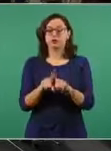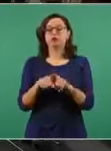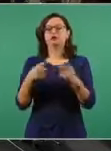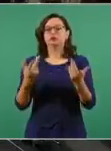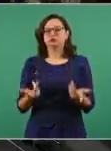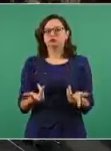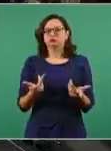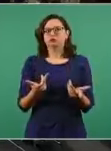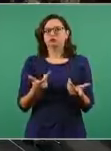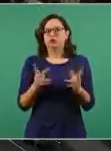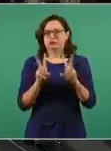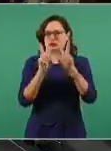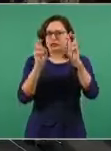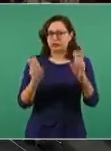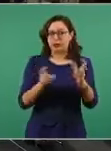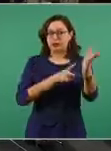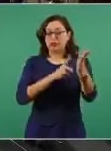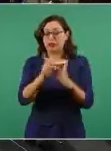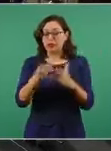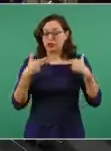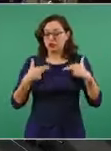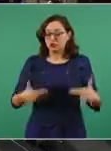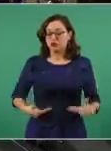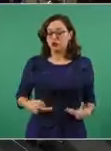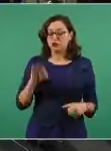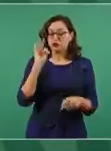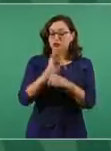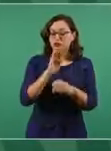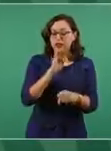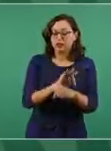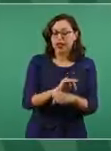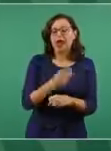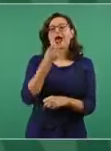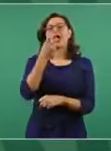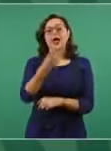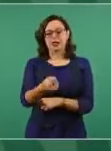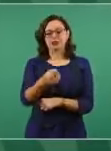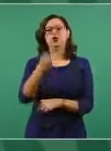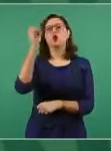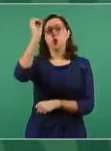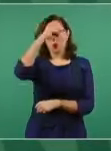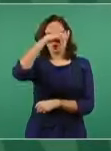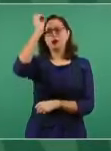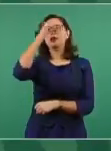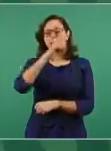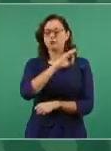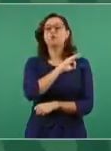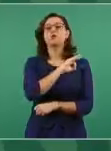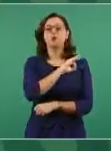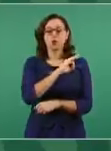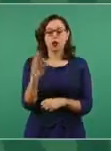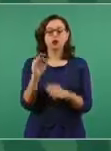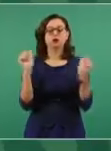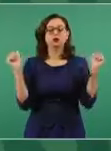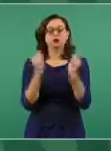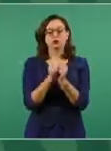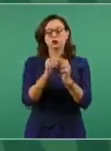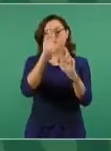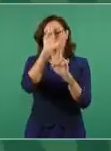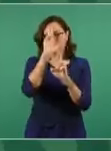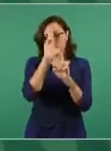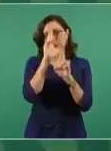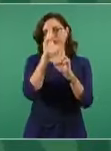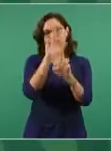Sobre eso sí podemos opinar de manera muy respetuosa, consideramos